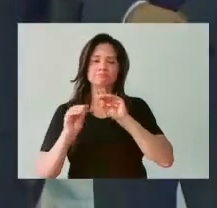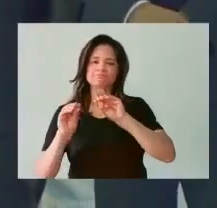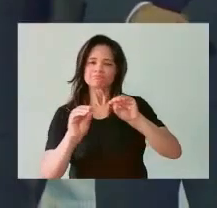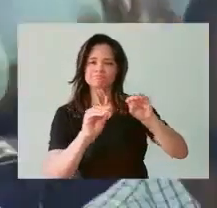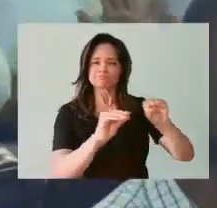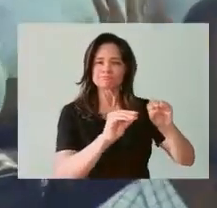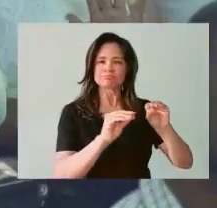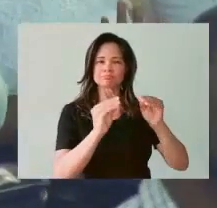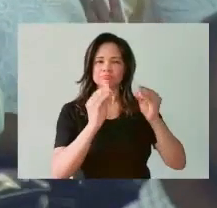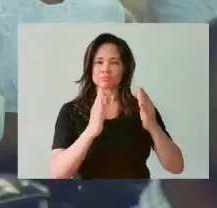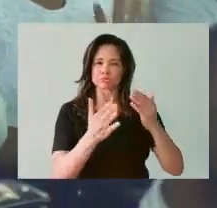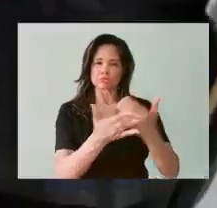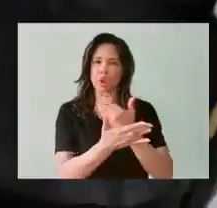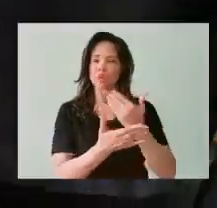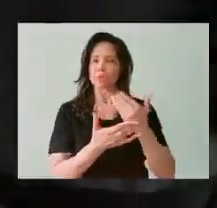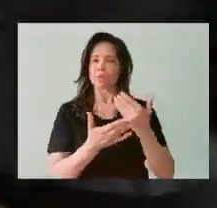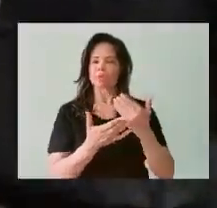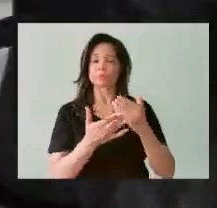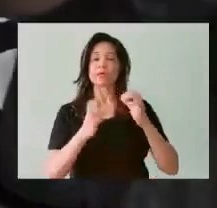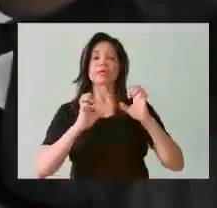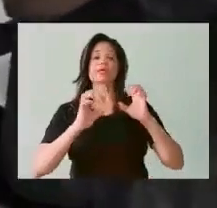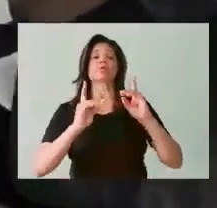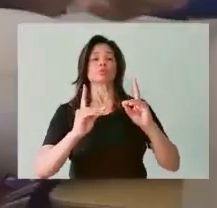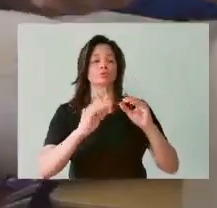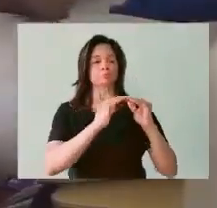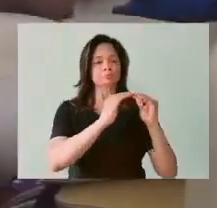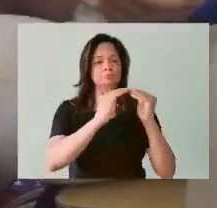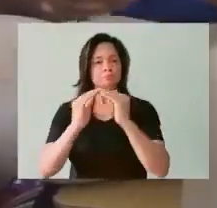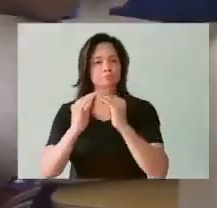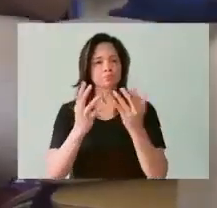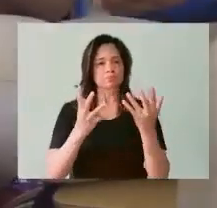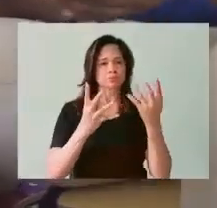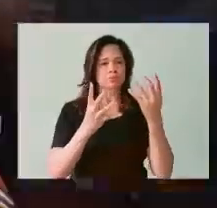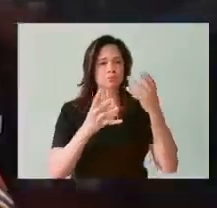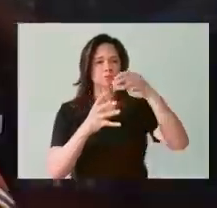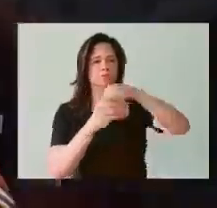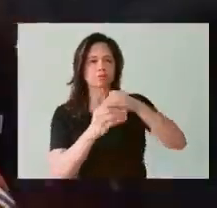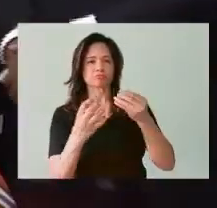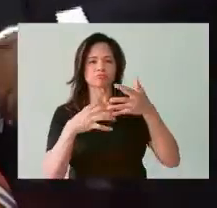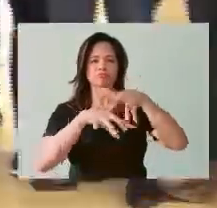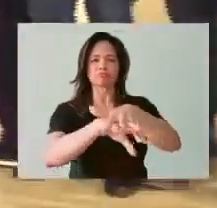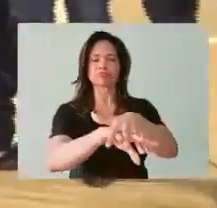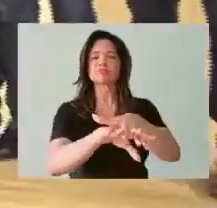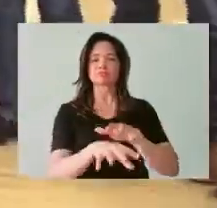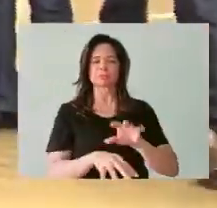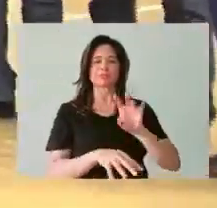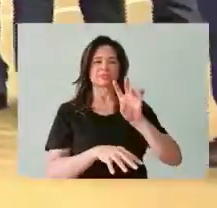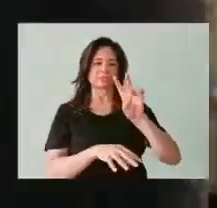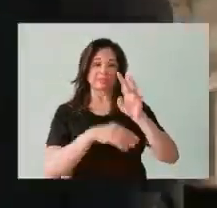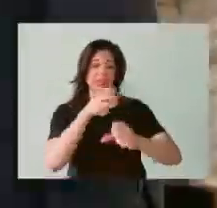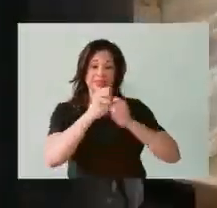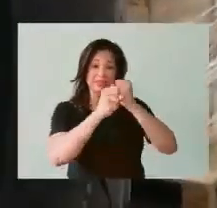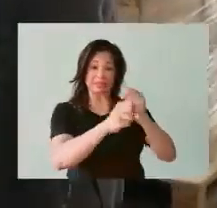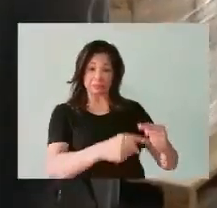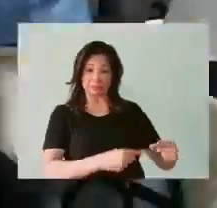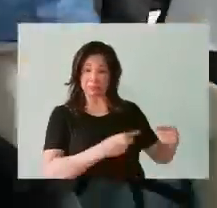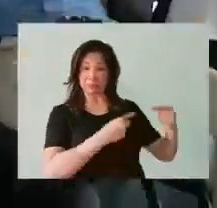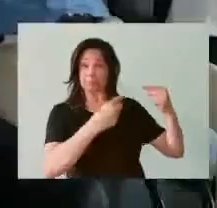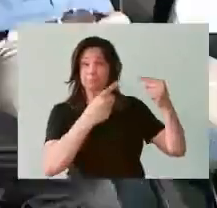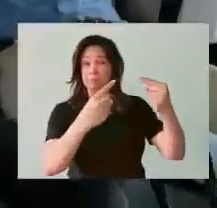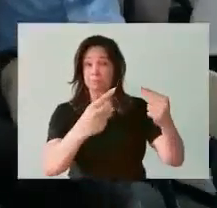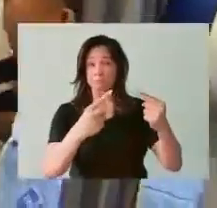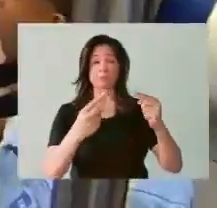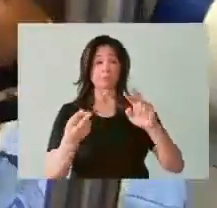nuevos docentes educación equitativa e inclusiva 7 años de esta revolución